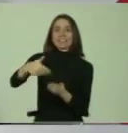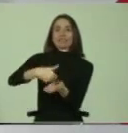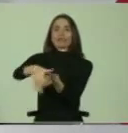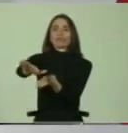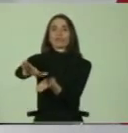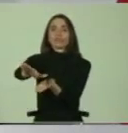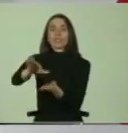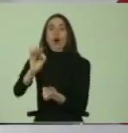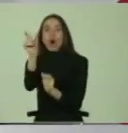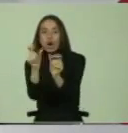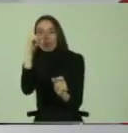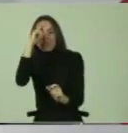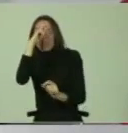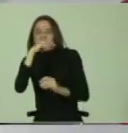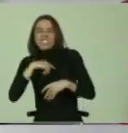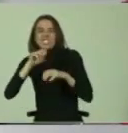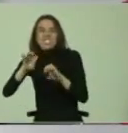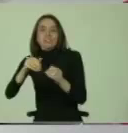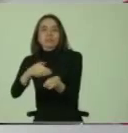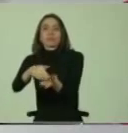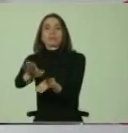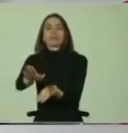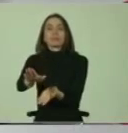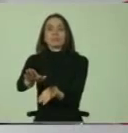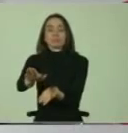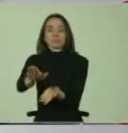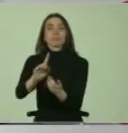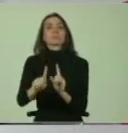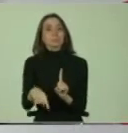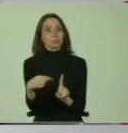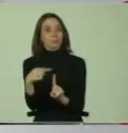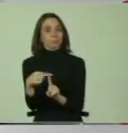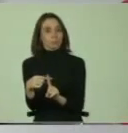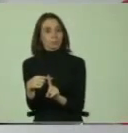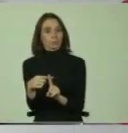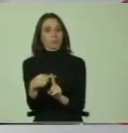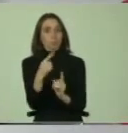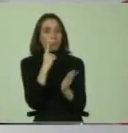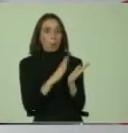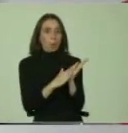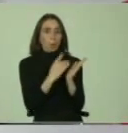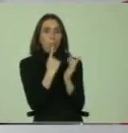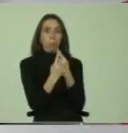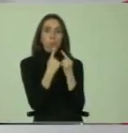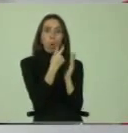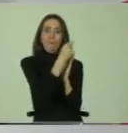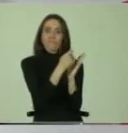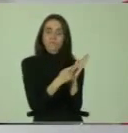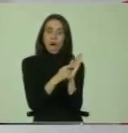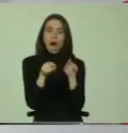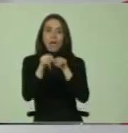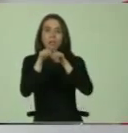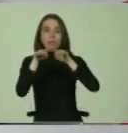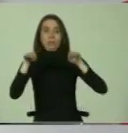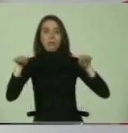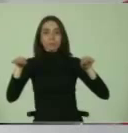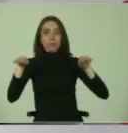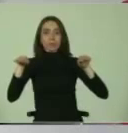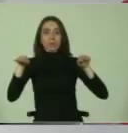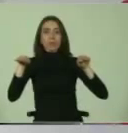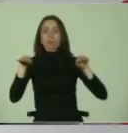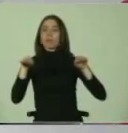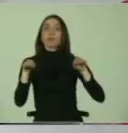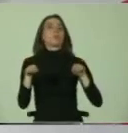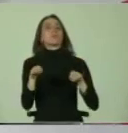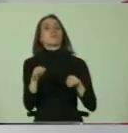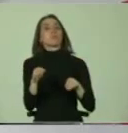educar. Y, además, las pruebas estandarizadas, podríamos decir muchas cosas, pero no suelen